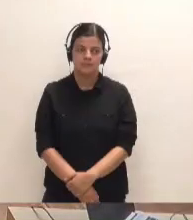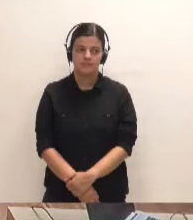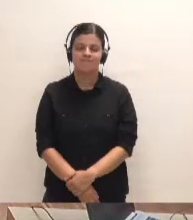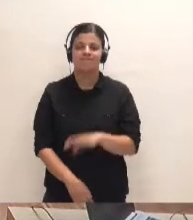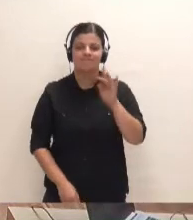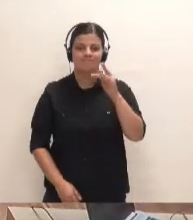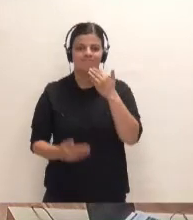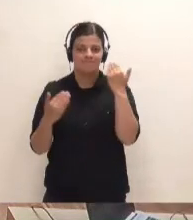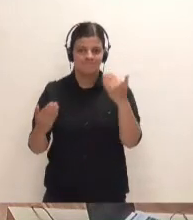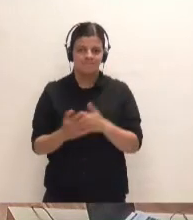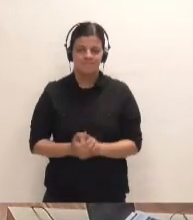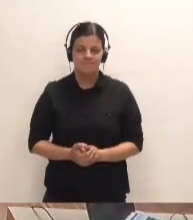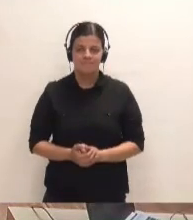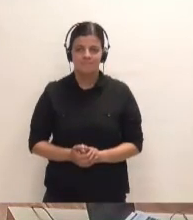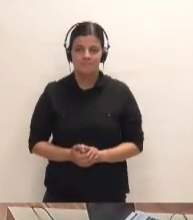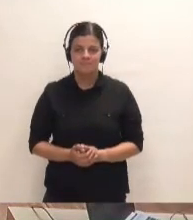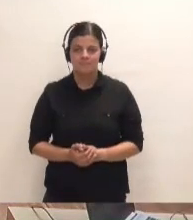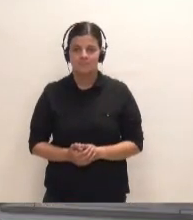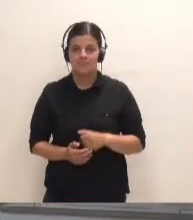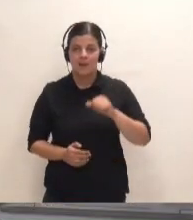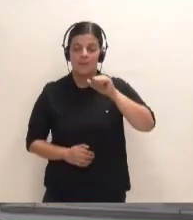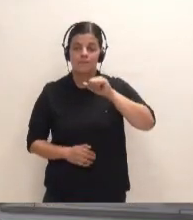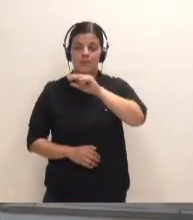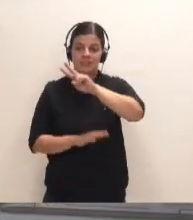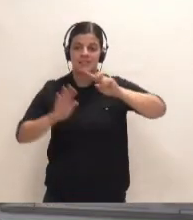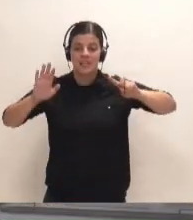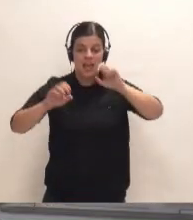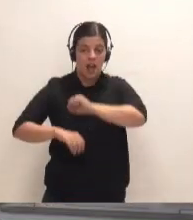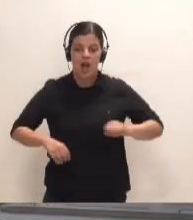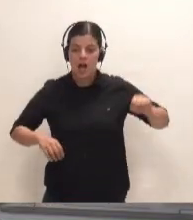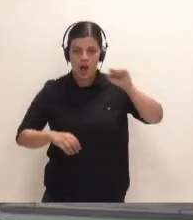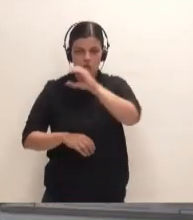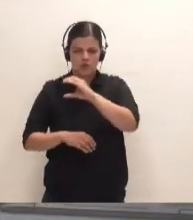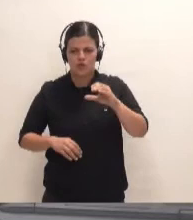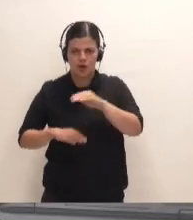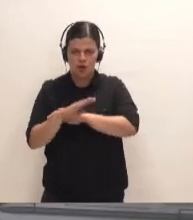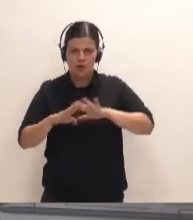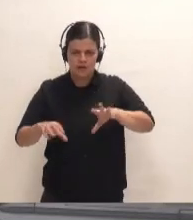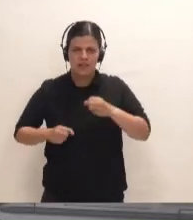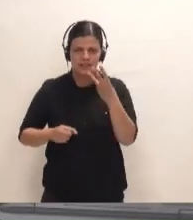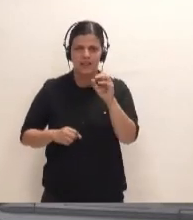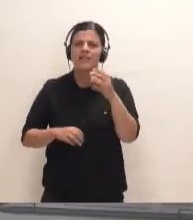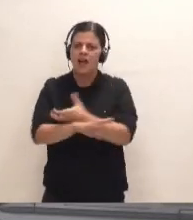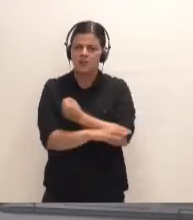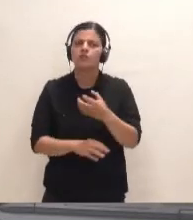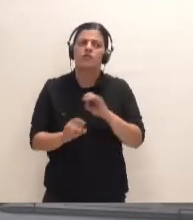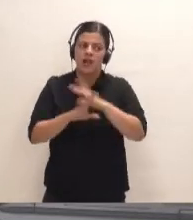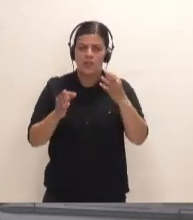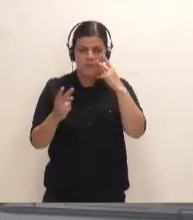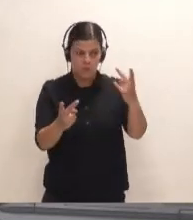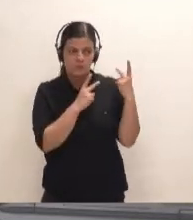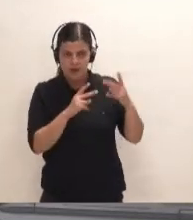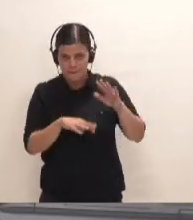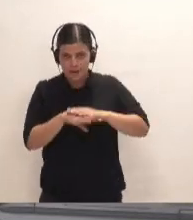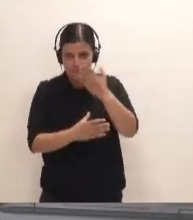Sí, gracias. Veintiséis años de Gobierno de Coalición Canaria, el Gobierno de Canarias, treinta en el Cabildo. Claro que tenemos que mirar el pasado, entre otras